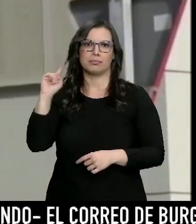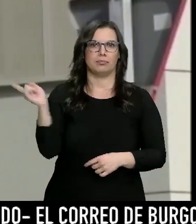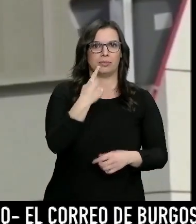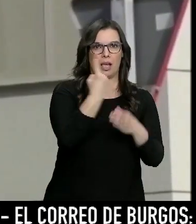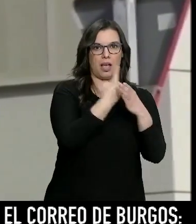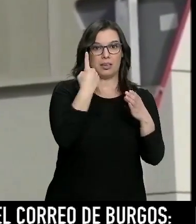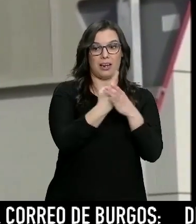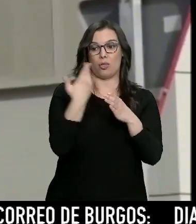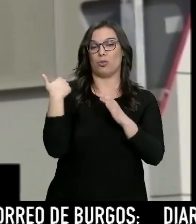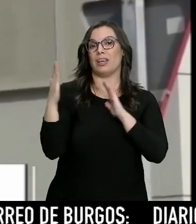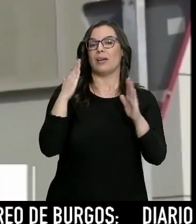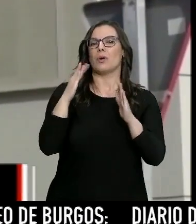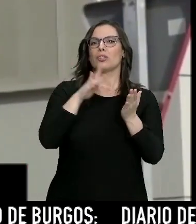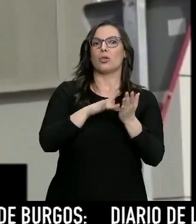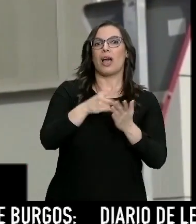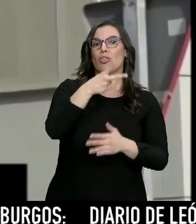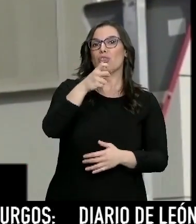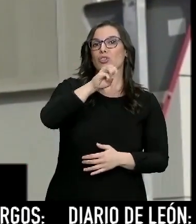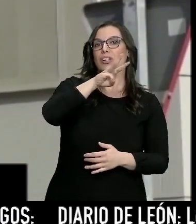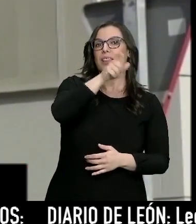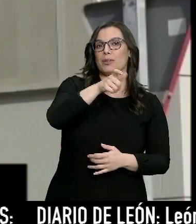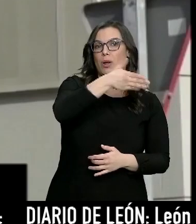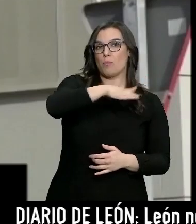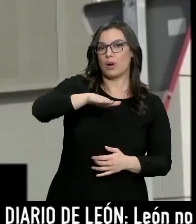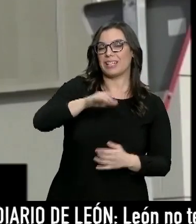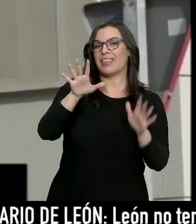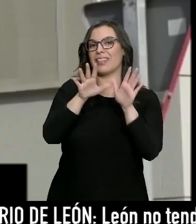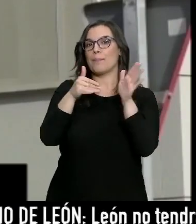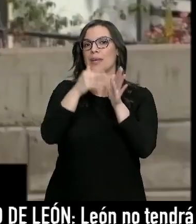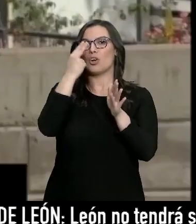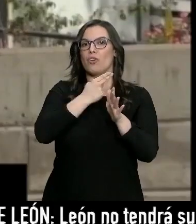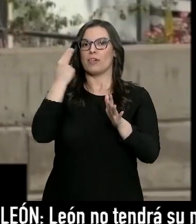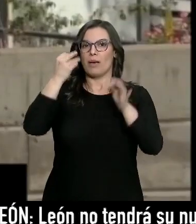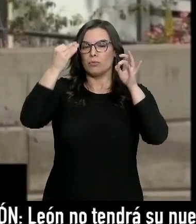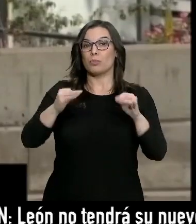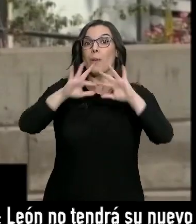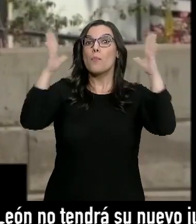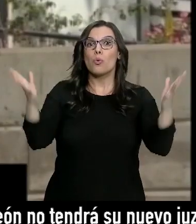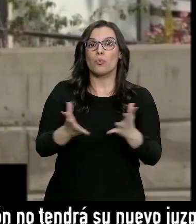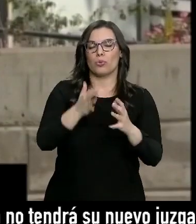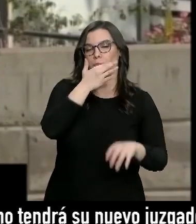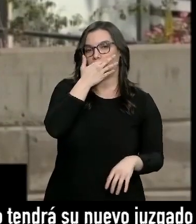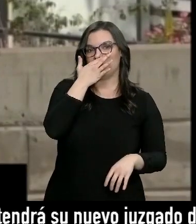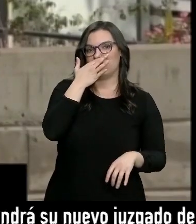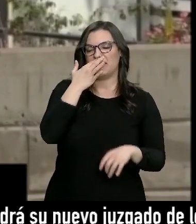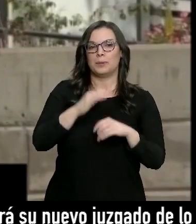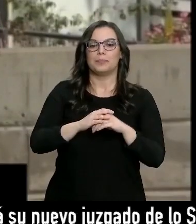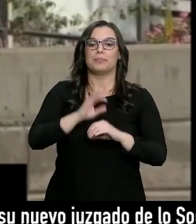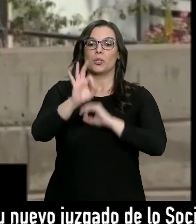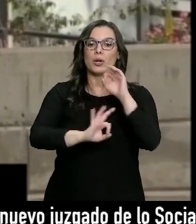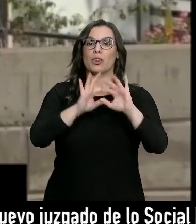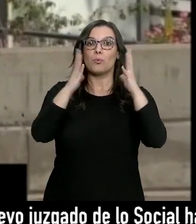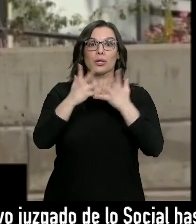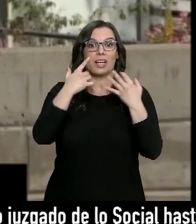esas fechas había 213 muertos y 10.000 contagios confirmados en todo el mundo. La Organización Mundial de la Salud